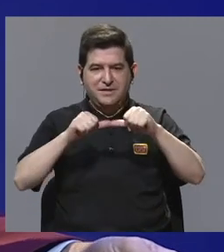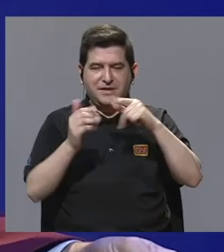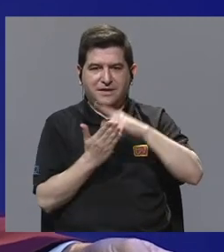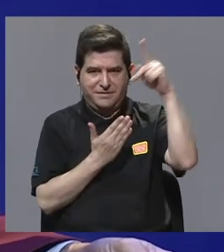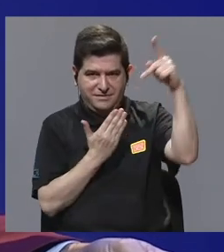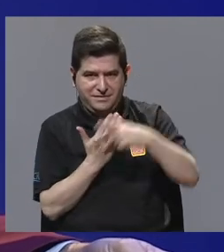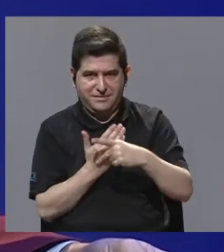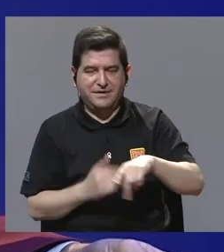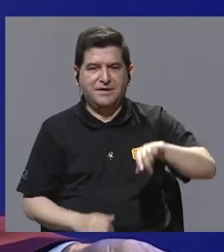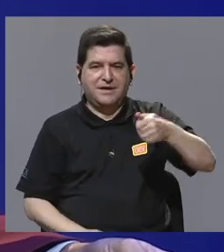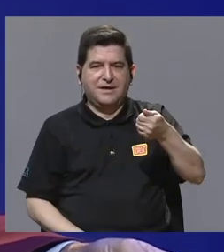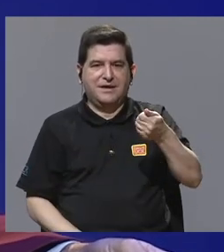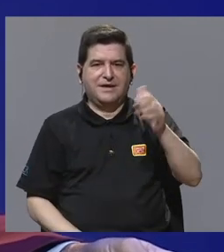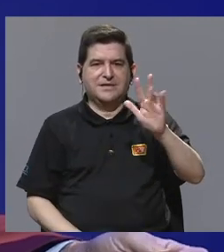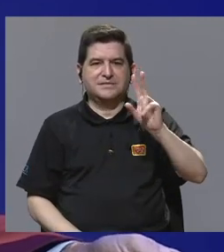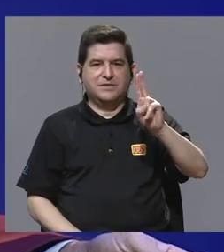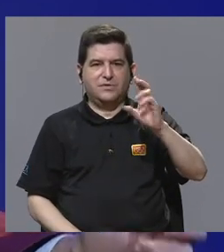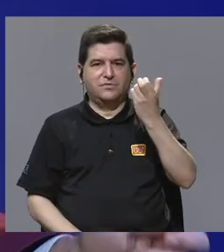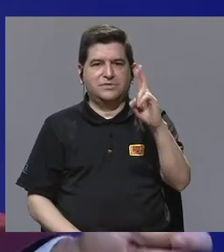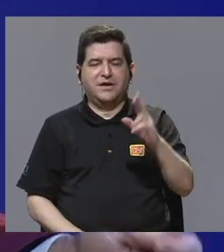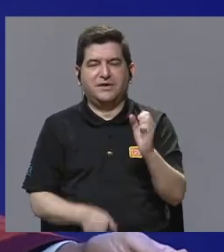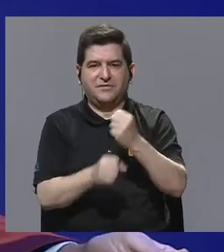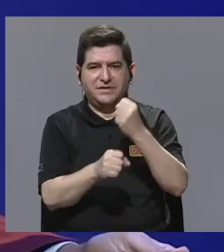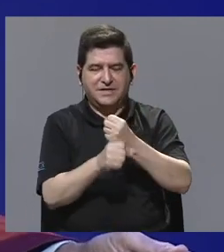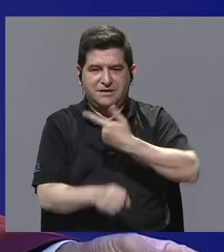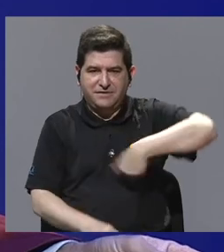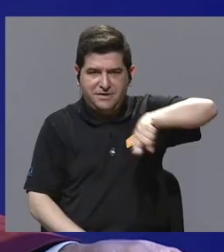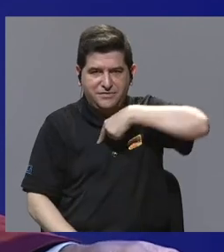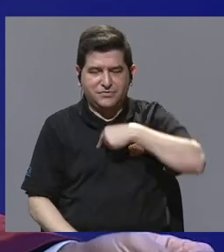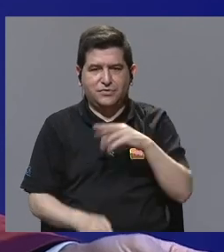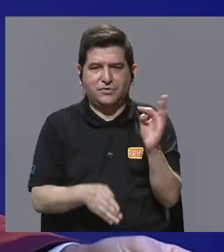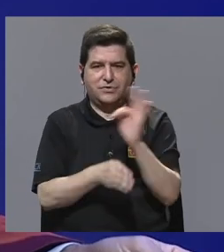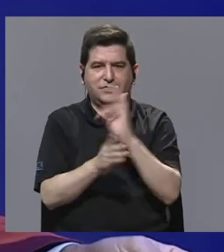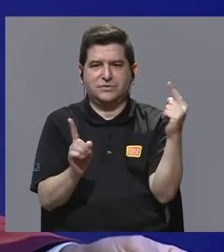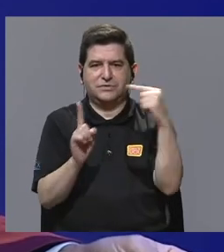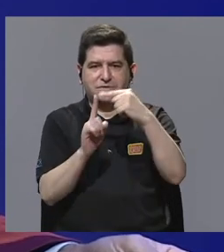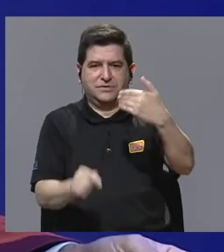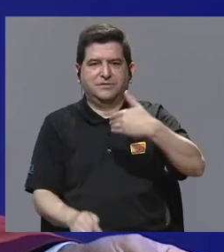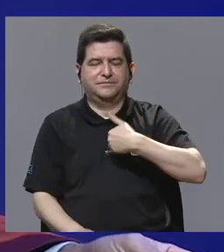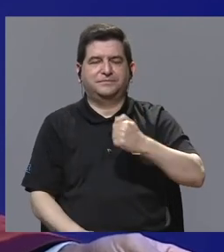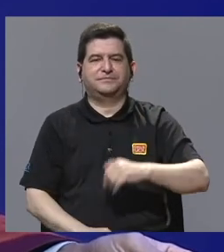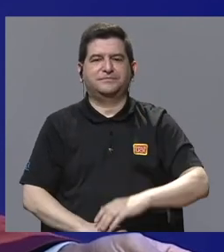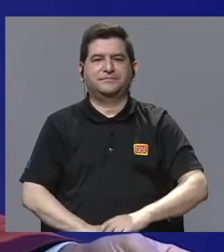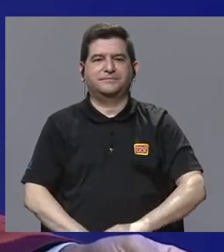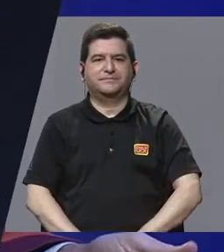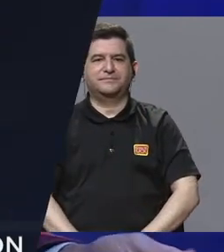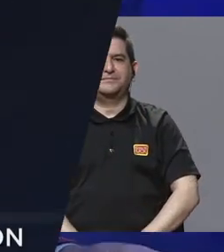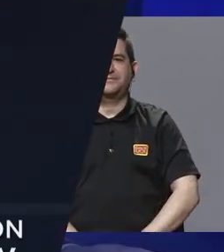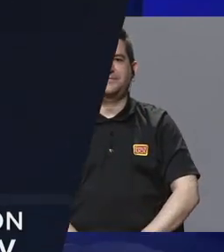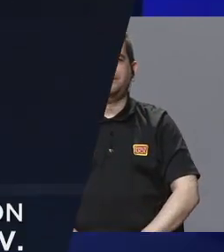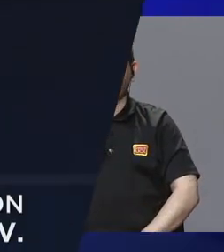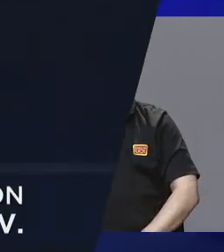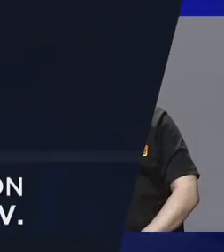Quédese con la programación de 15 de UCR en donde trabajamos para hacer televisión con sentido.